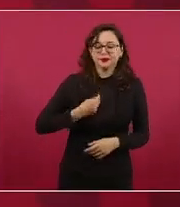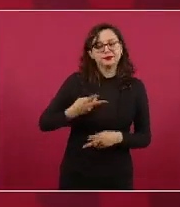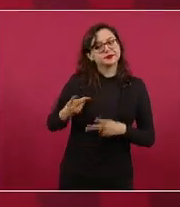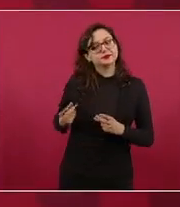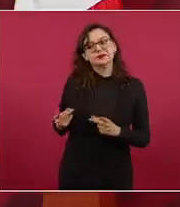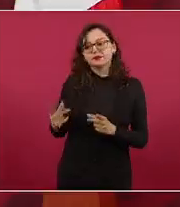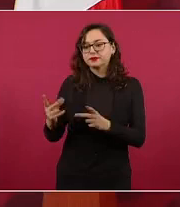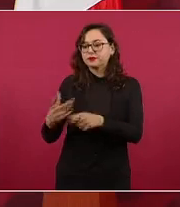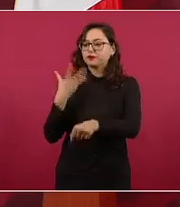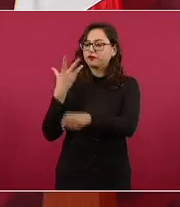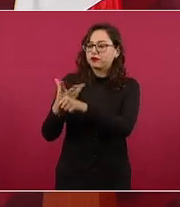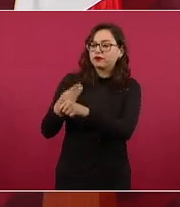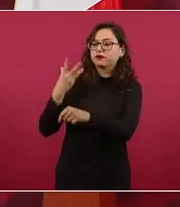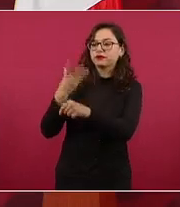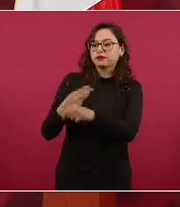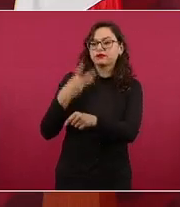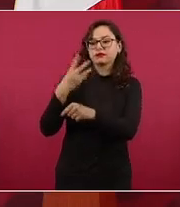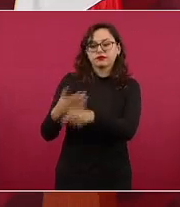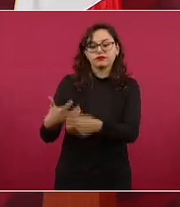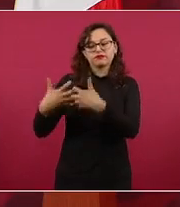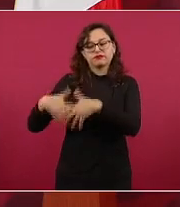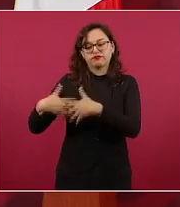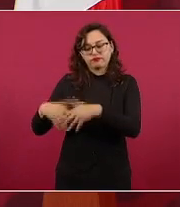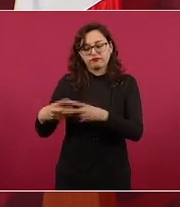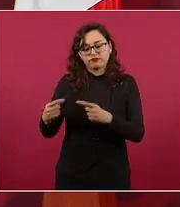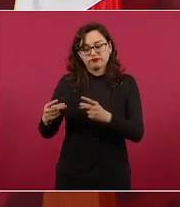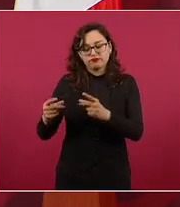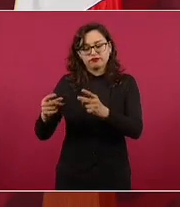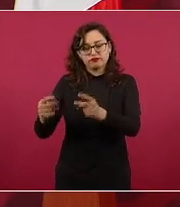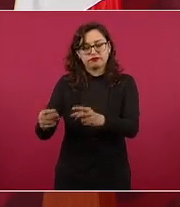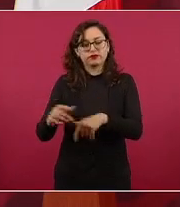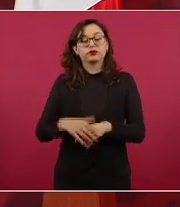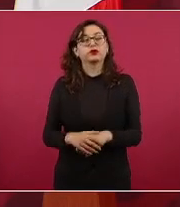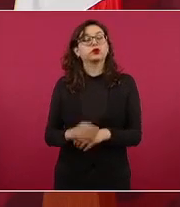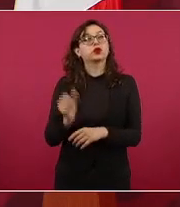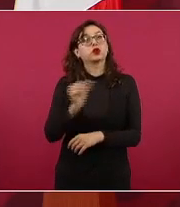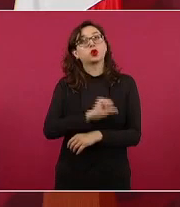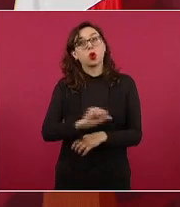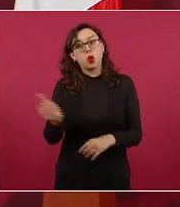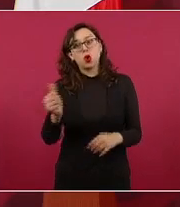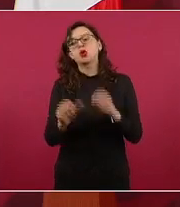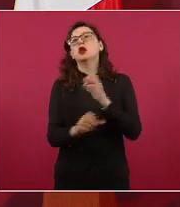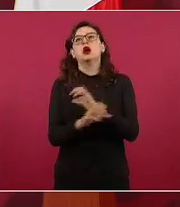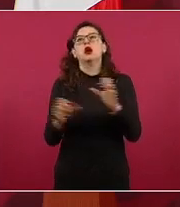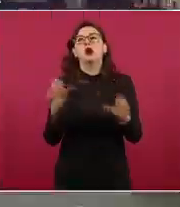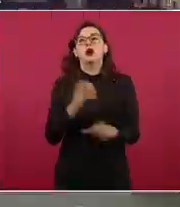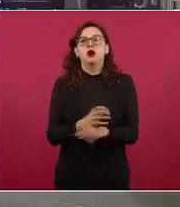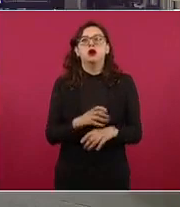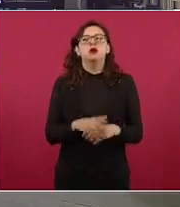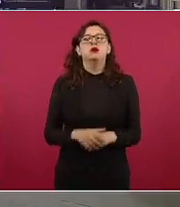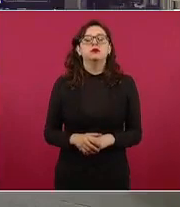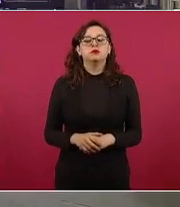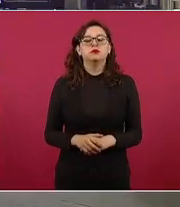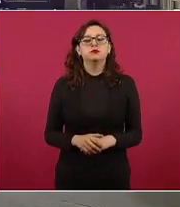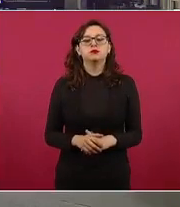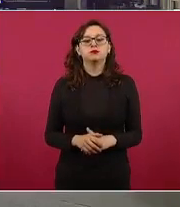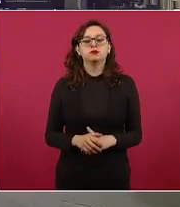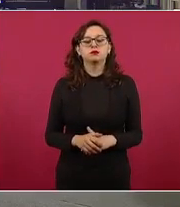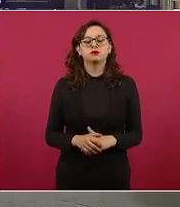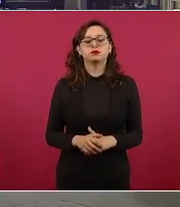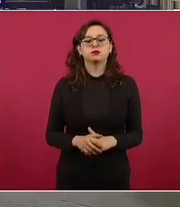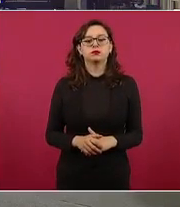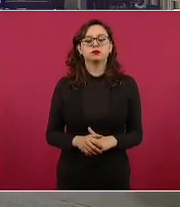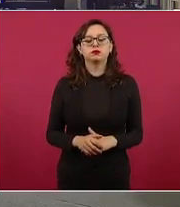andar para producir fertilizantes otra cosa que hicimos es de